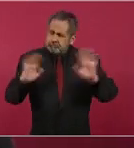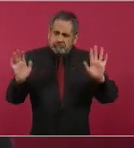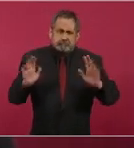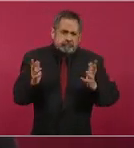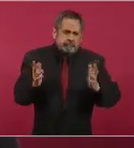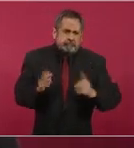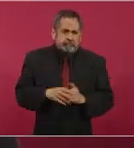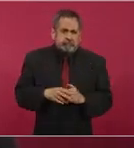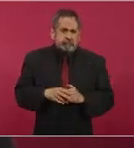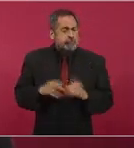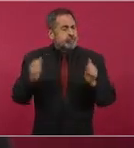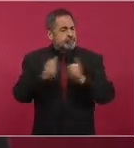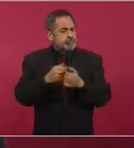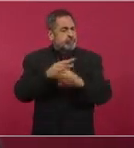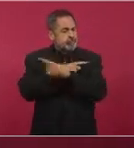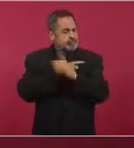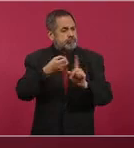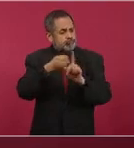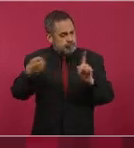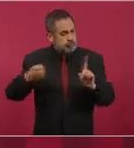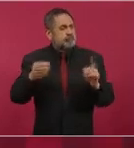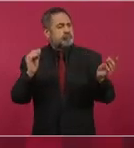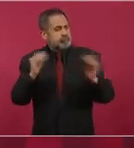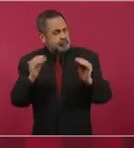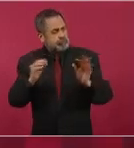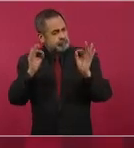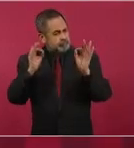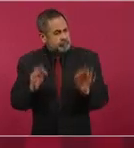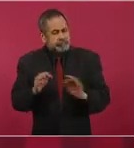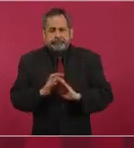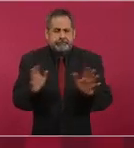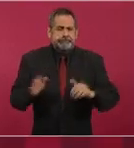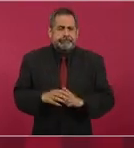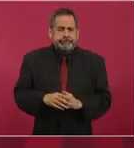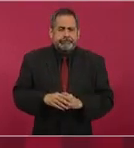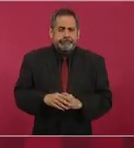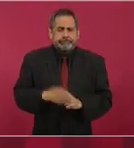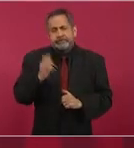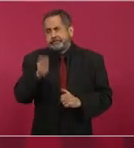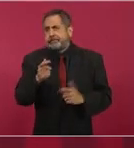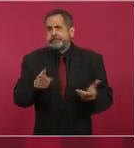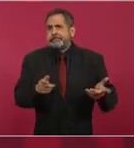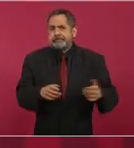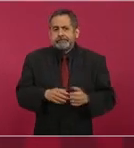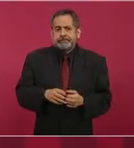con urbanidad, pero no deja de ser